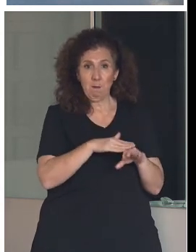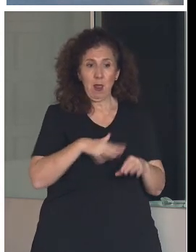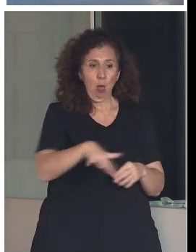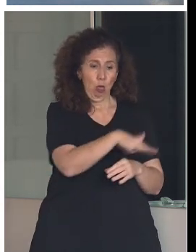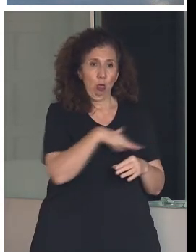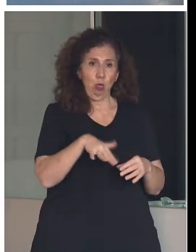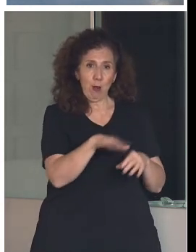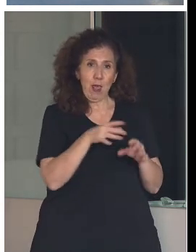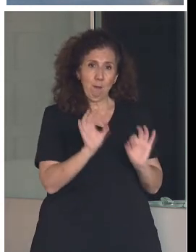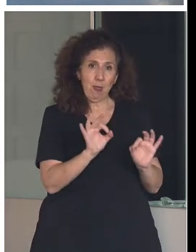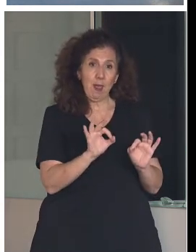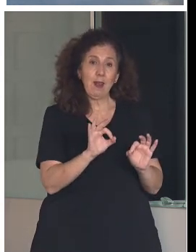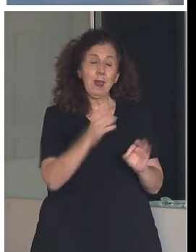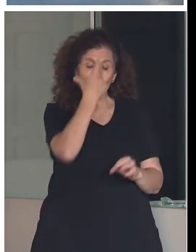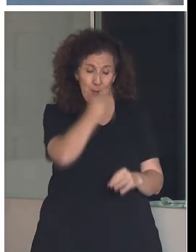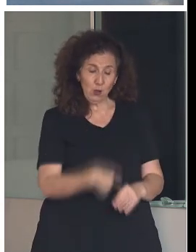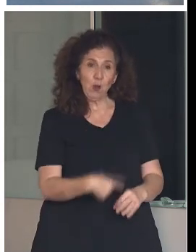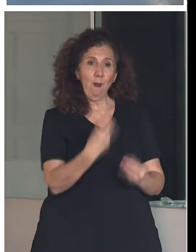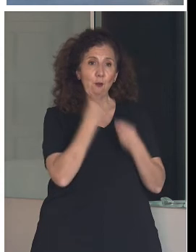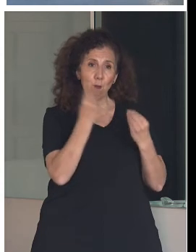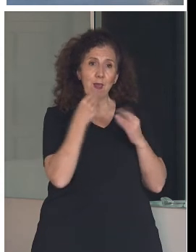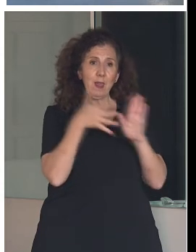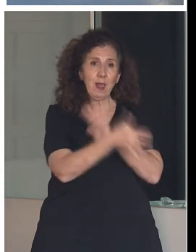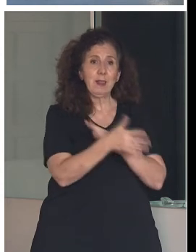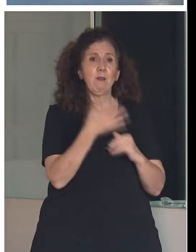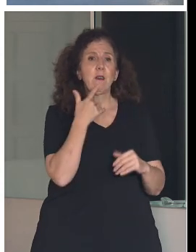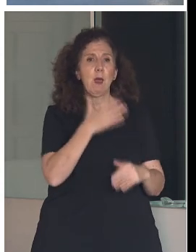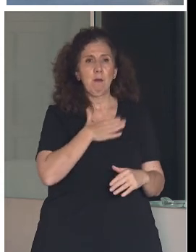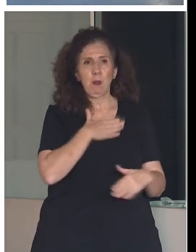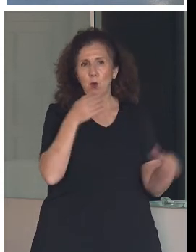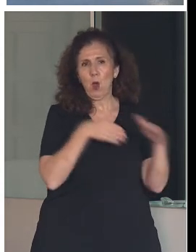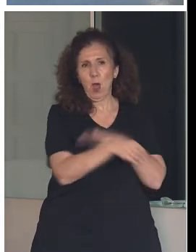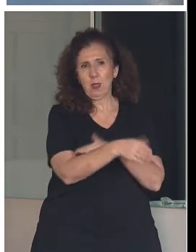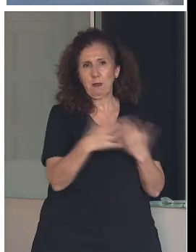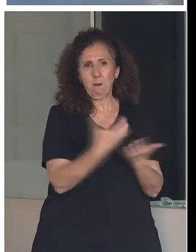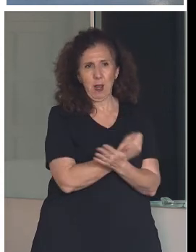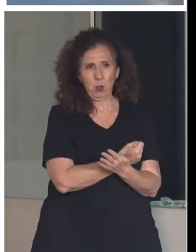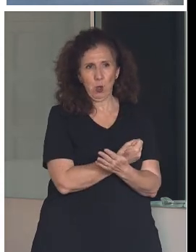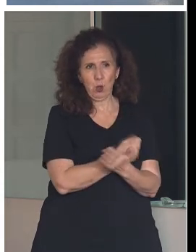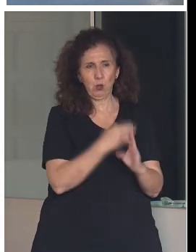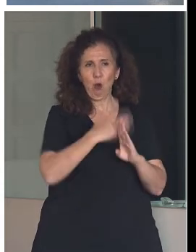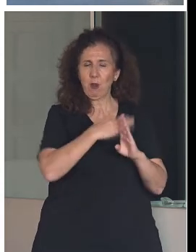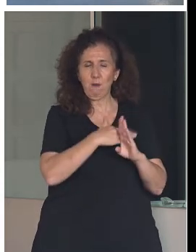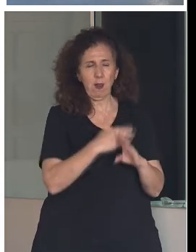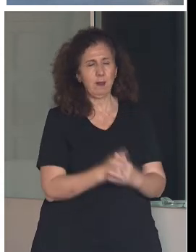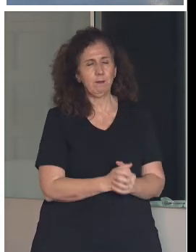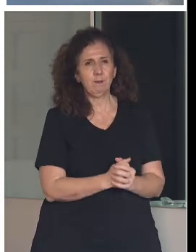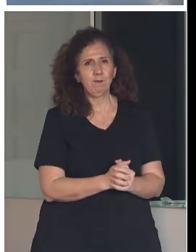Y que personas formadas es igual a espacio patrimonial accesible a todos los niveles. O sería un poco la conclusión que